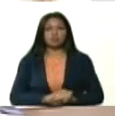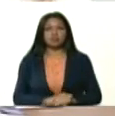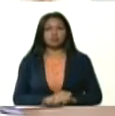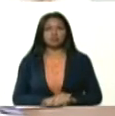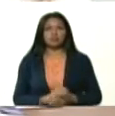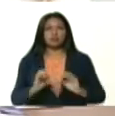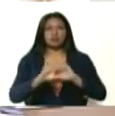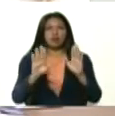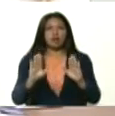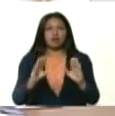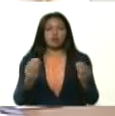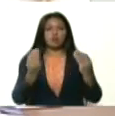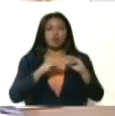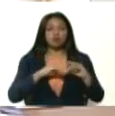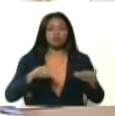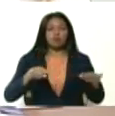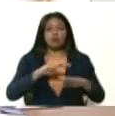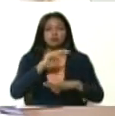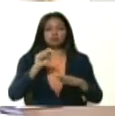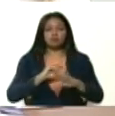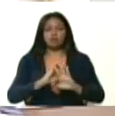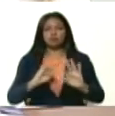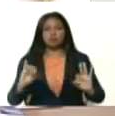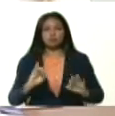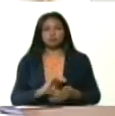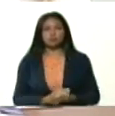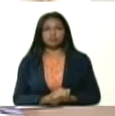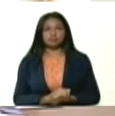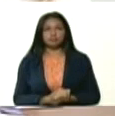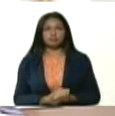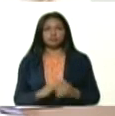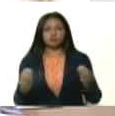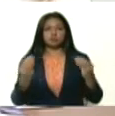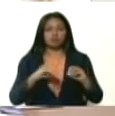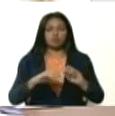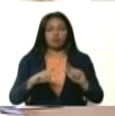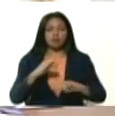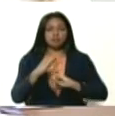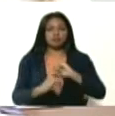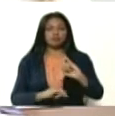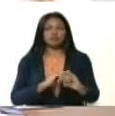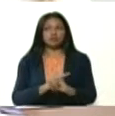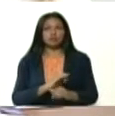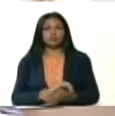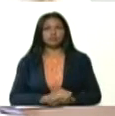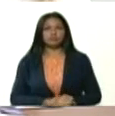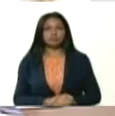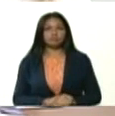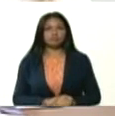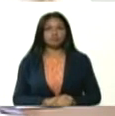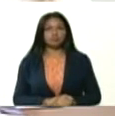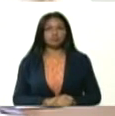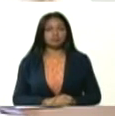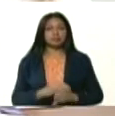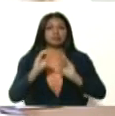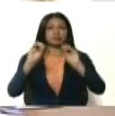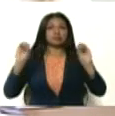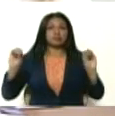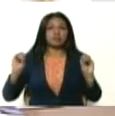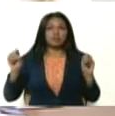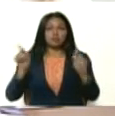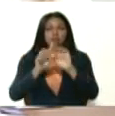vamos a la consulta nacional, la consulta internacional, a la asesoría,